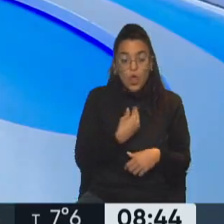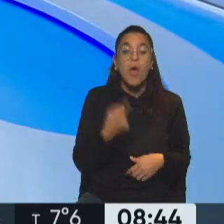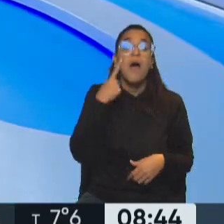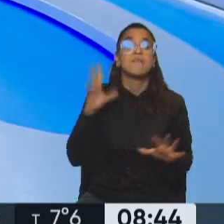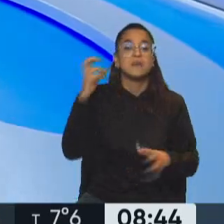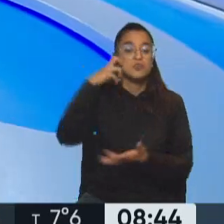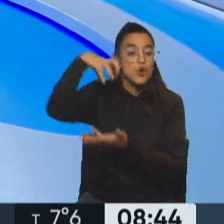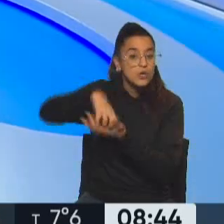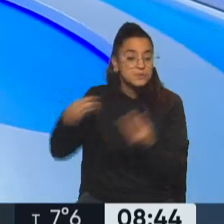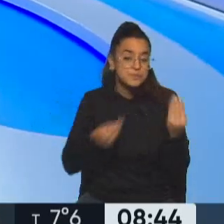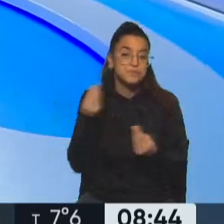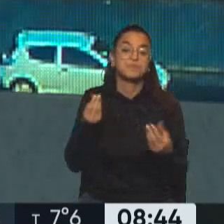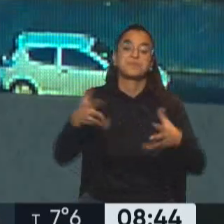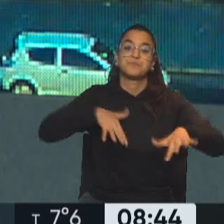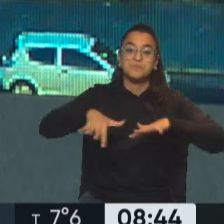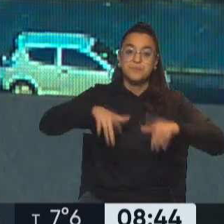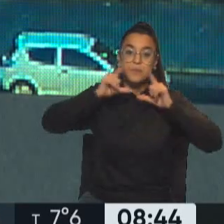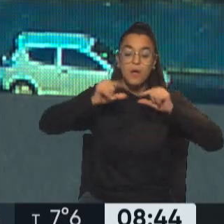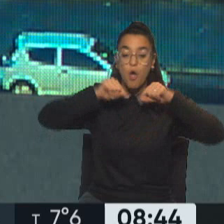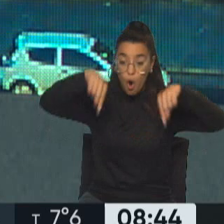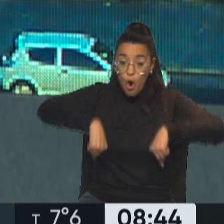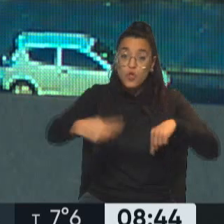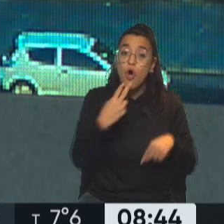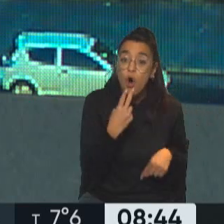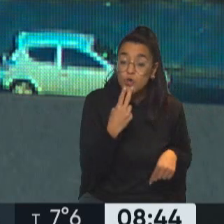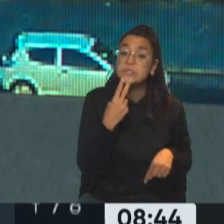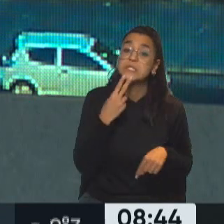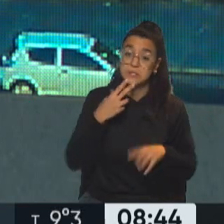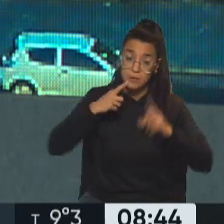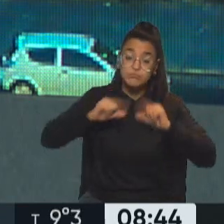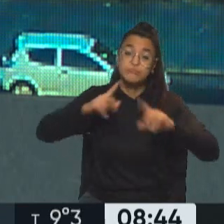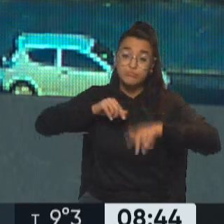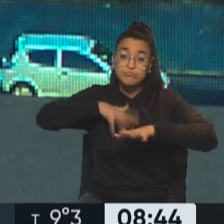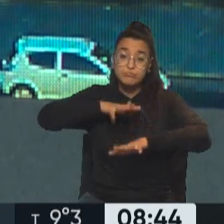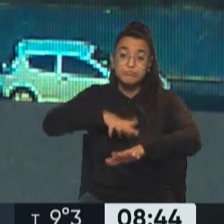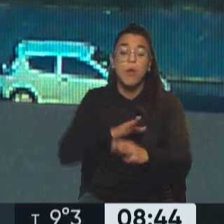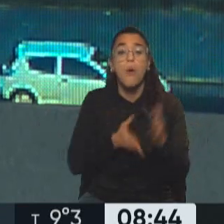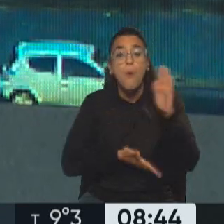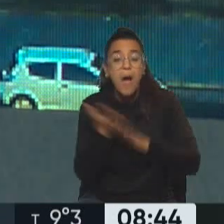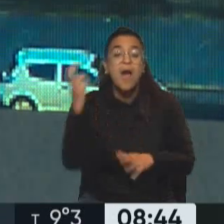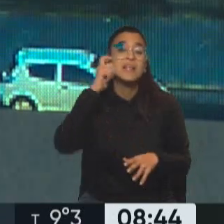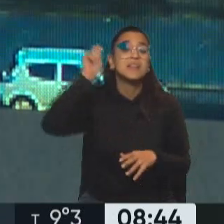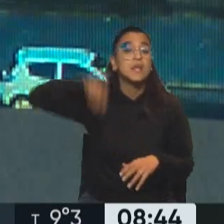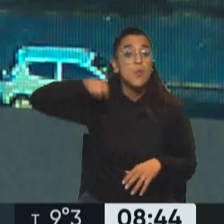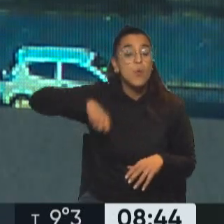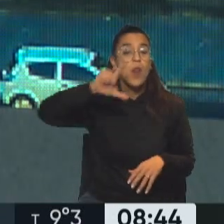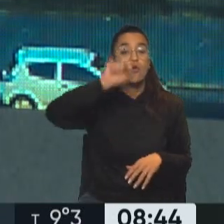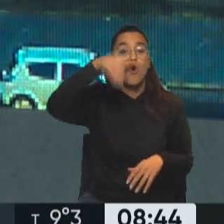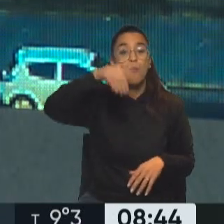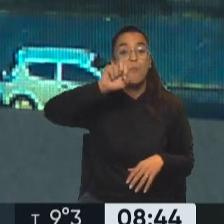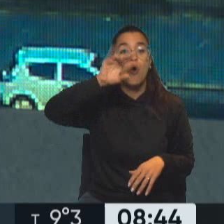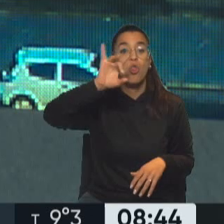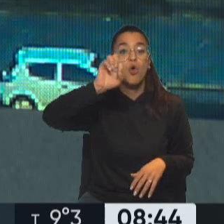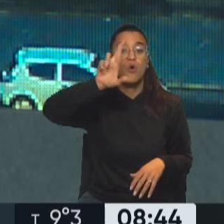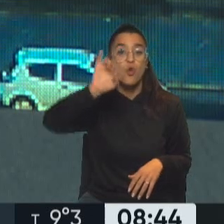Congreso. Y atención porque los movimientos piqueteros hoy a las 11 van a estar movilizándose a los tribunales federales de Comodoro Pía a propósito